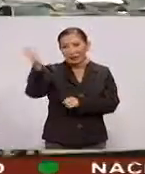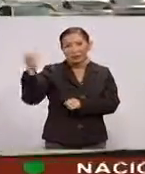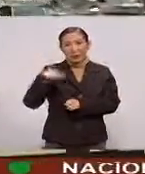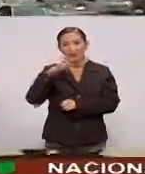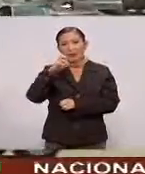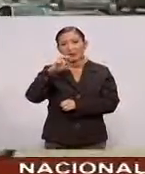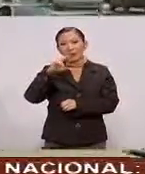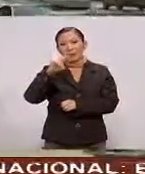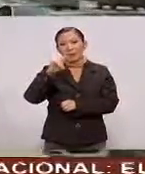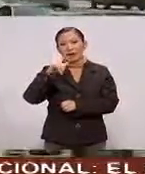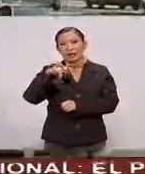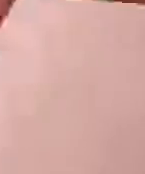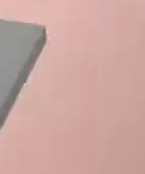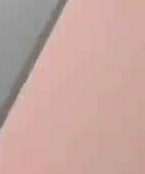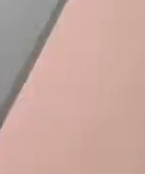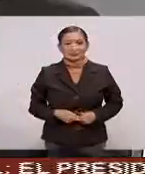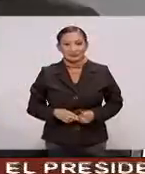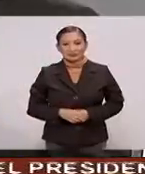Rafael Paquiano